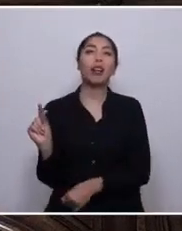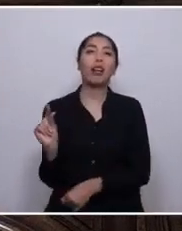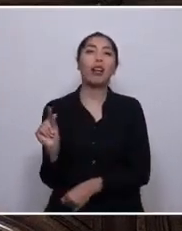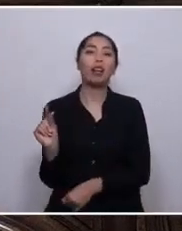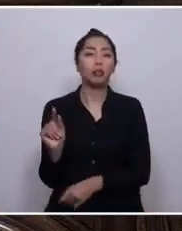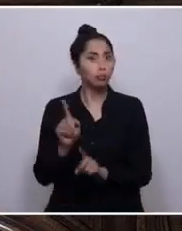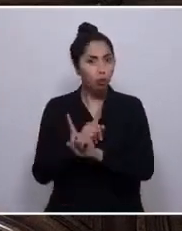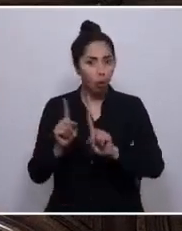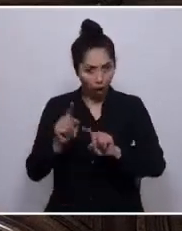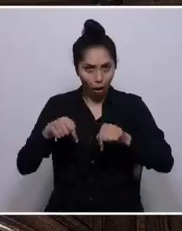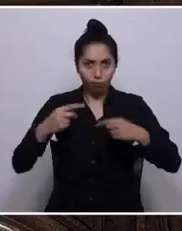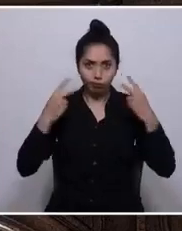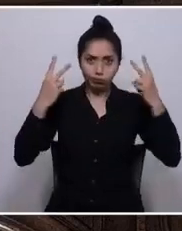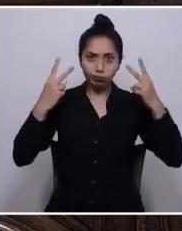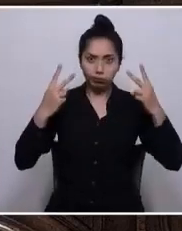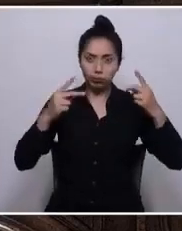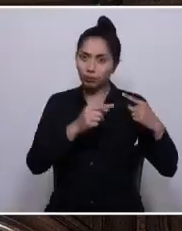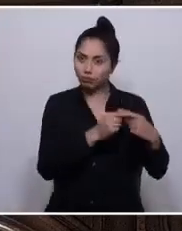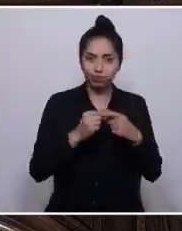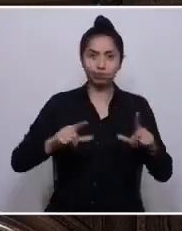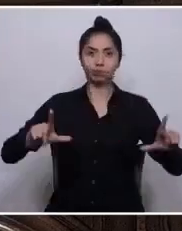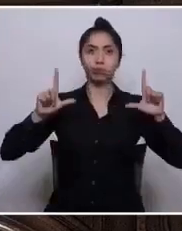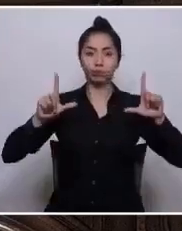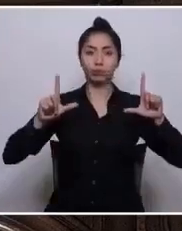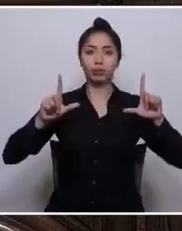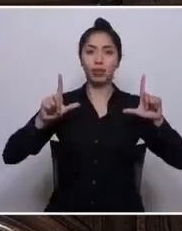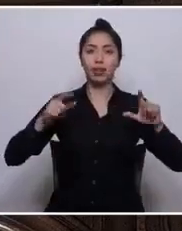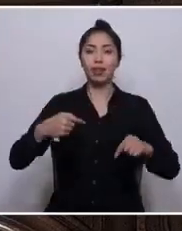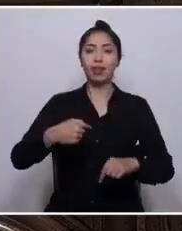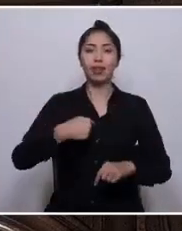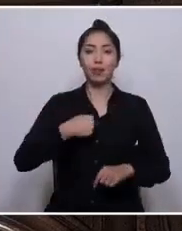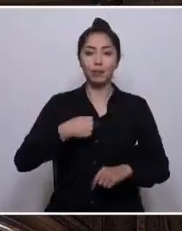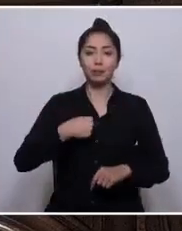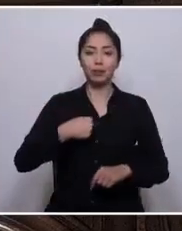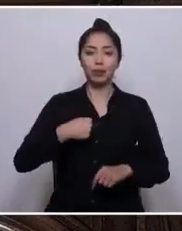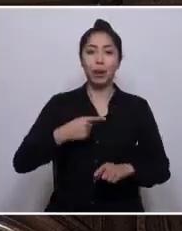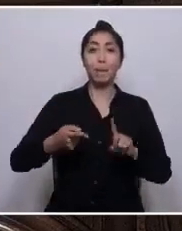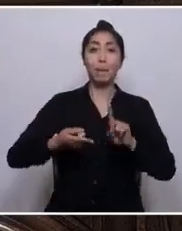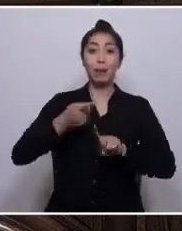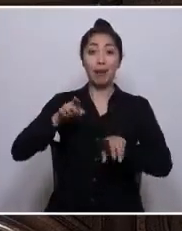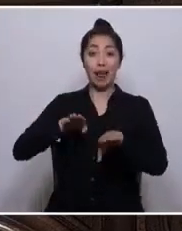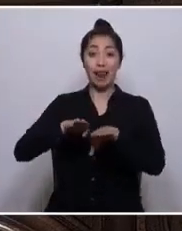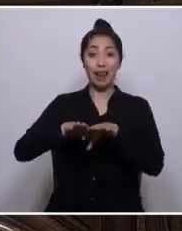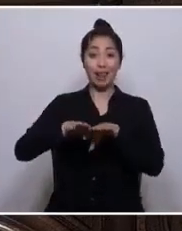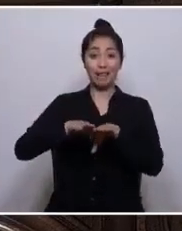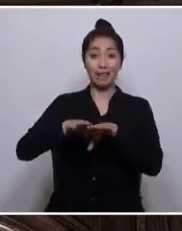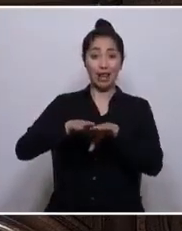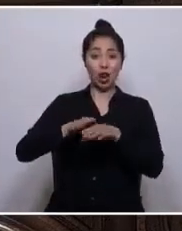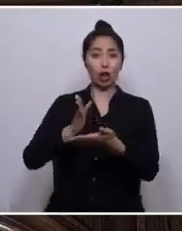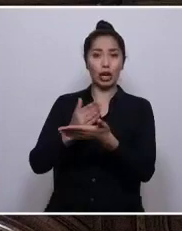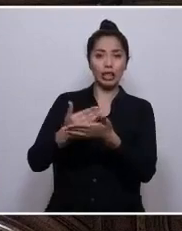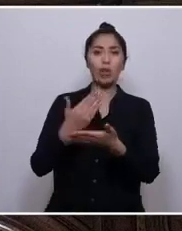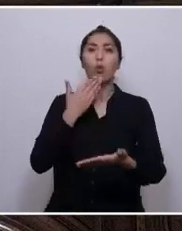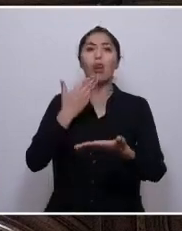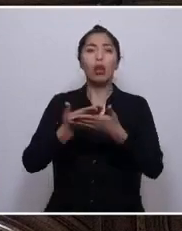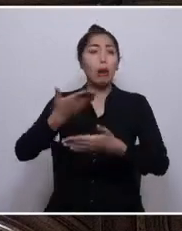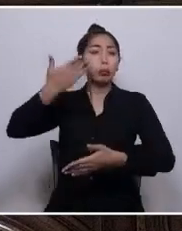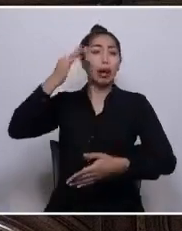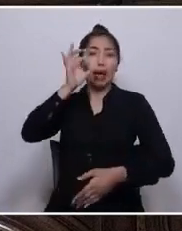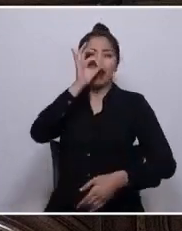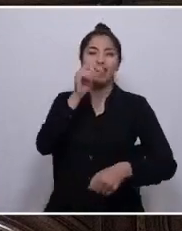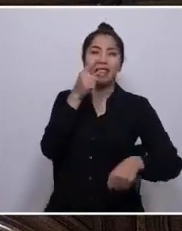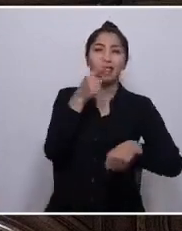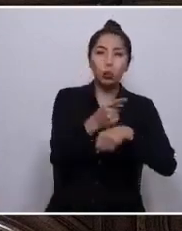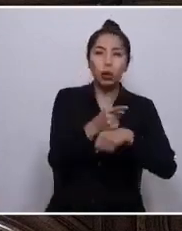destinos. Soy heredera de Ayuquelén, las primeras lesbianas organizadas en dictadura del